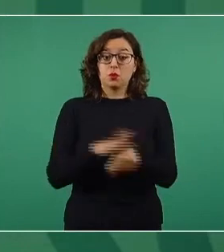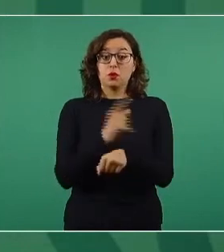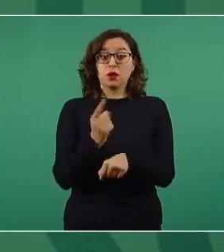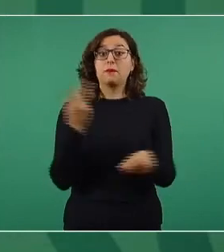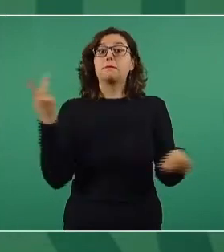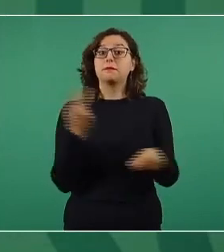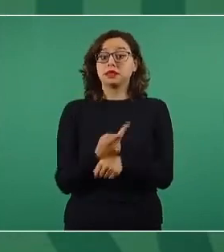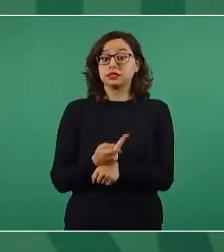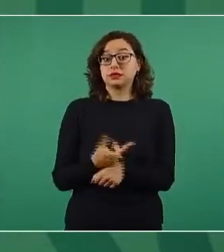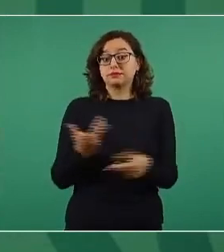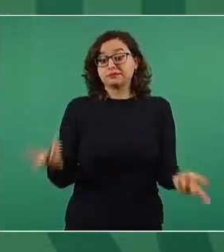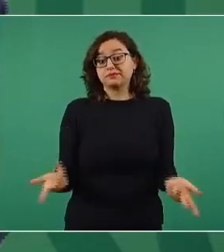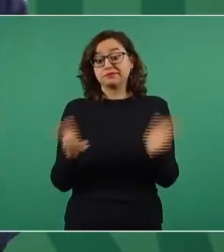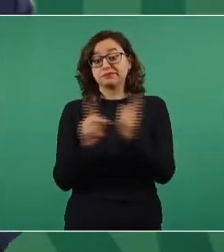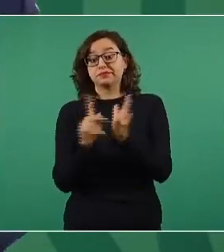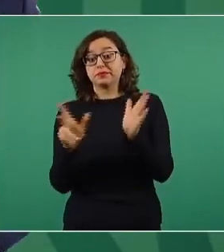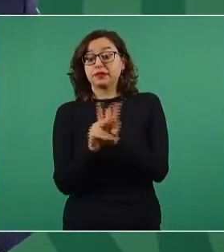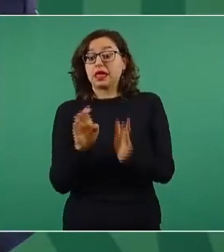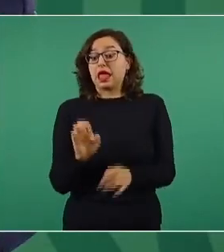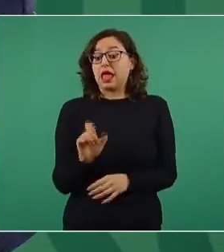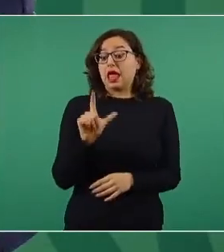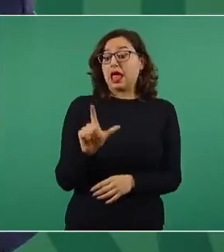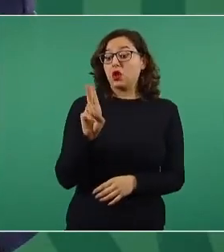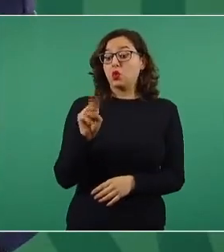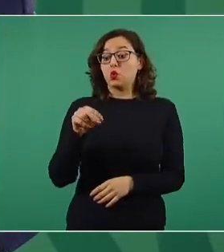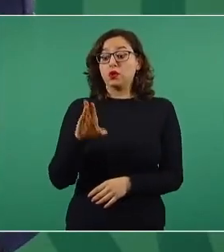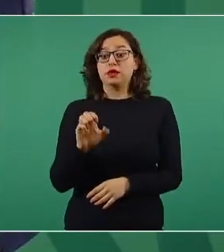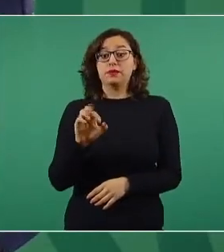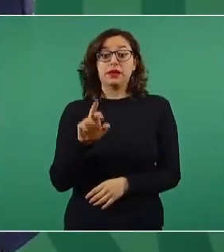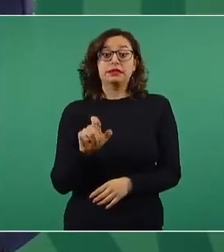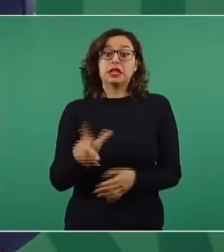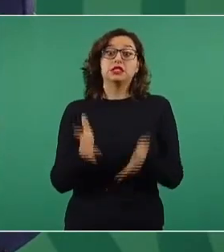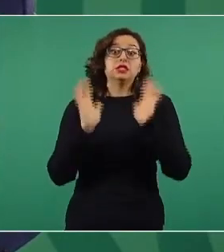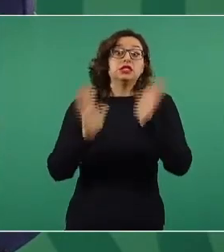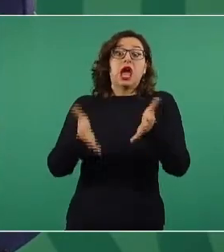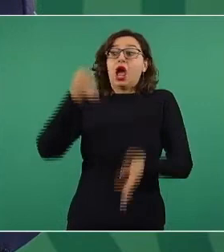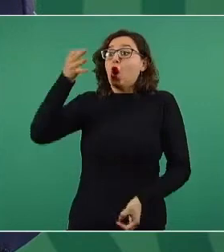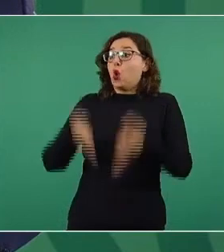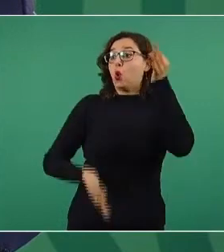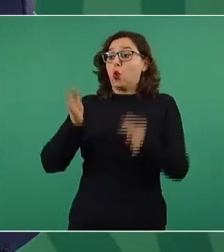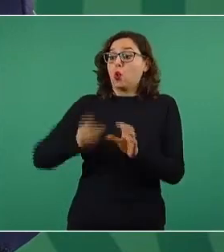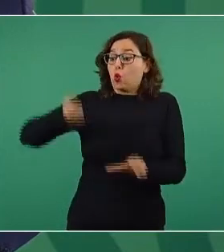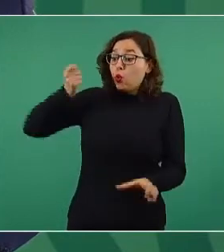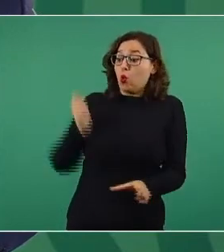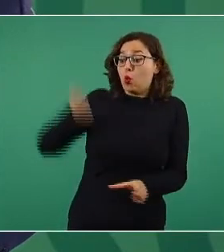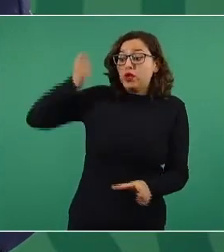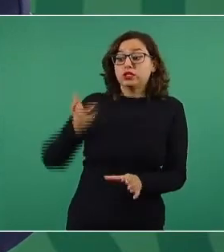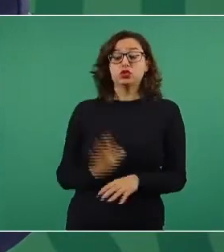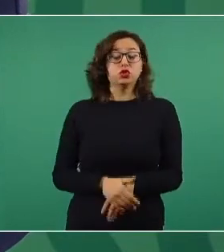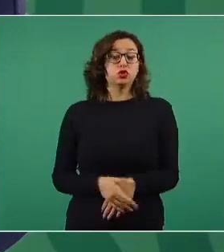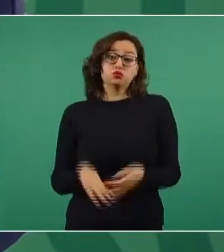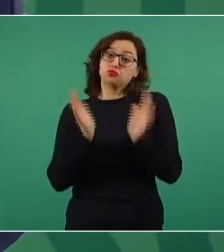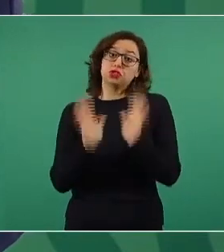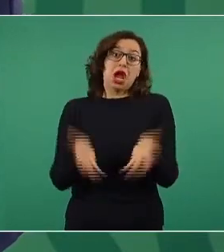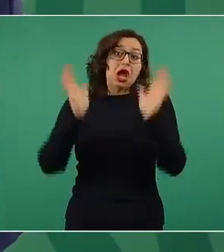ya sentenciaron, ya